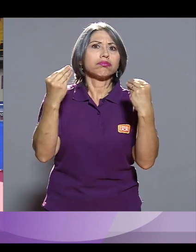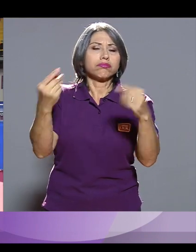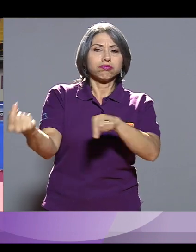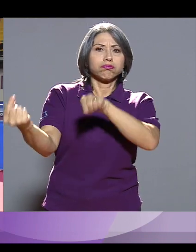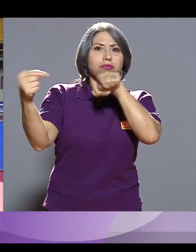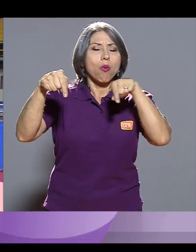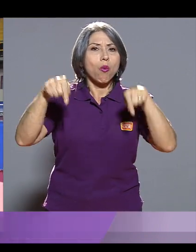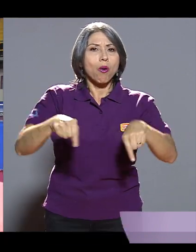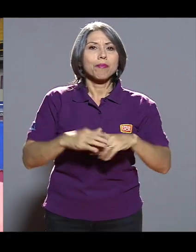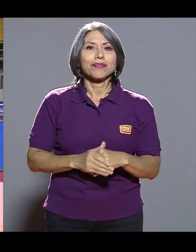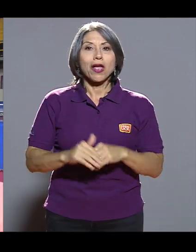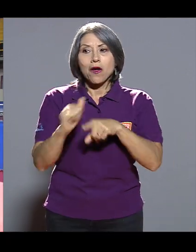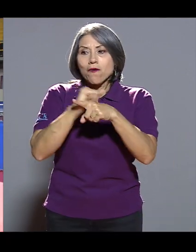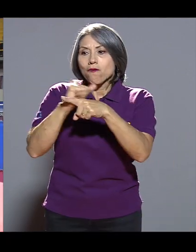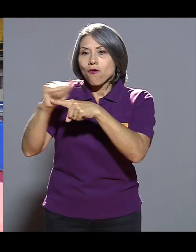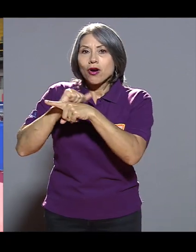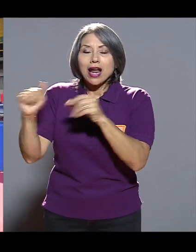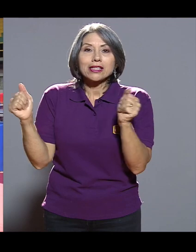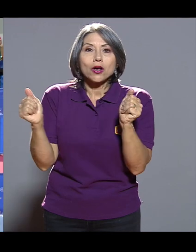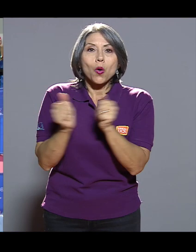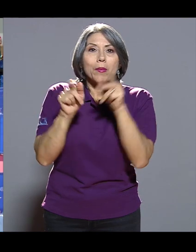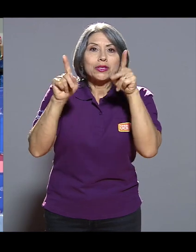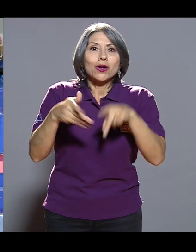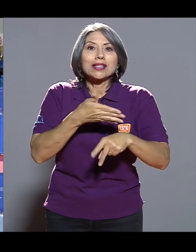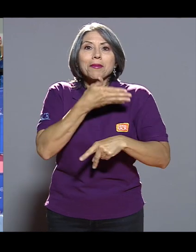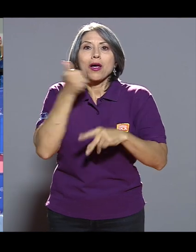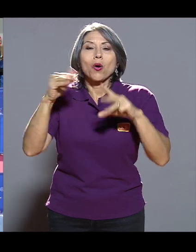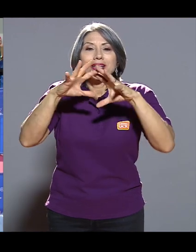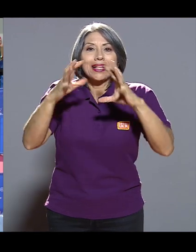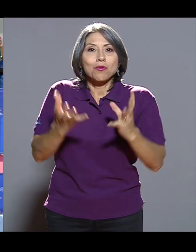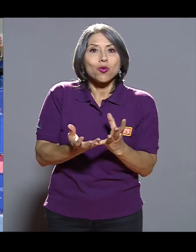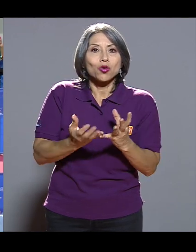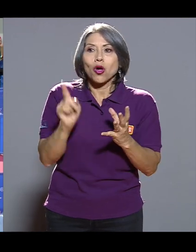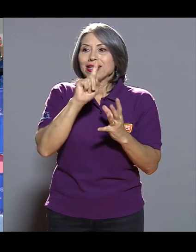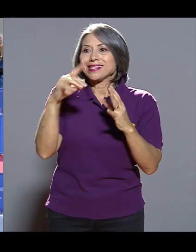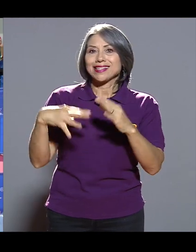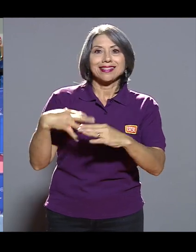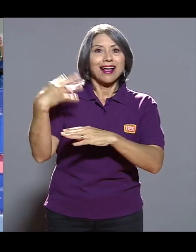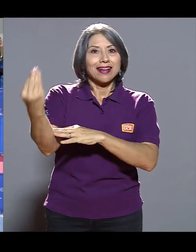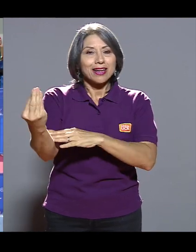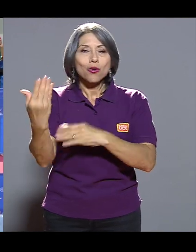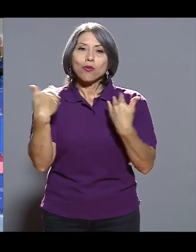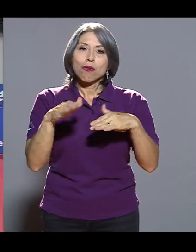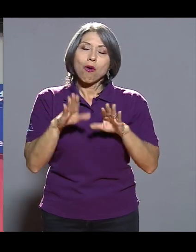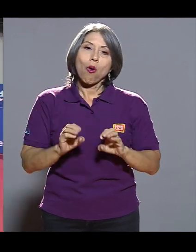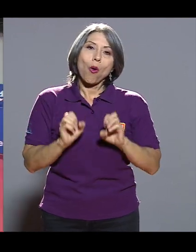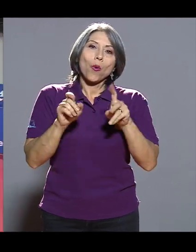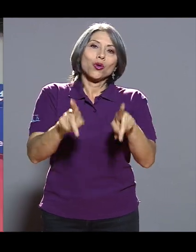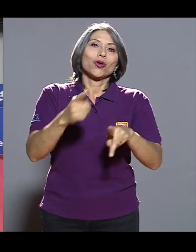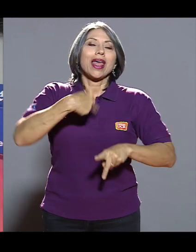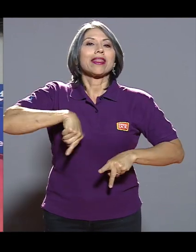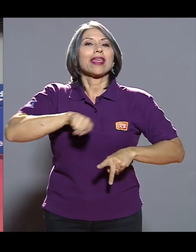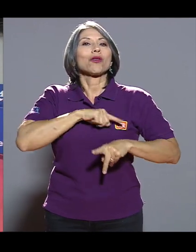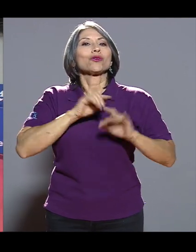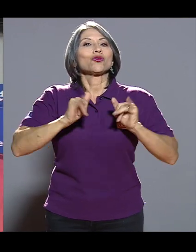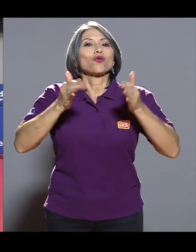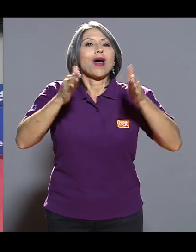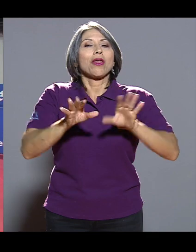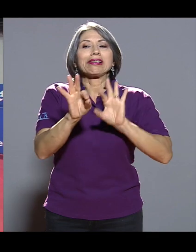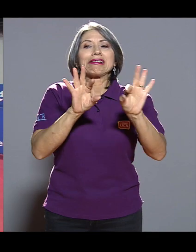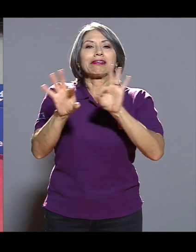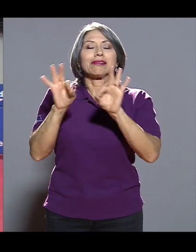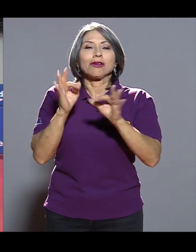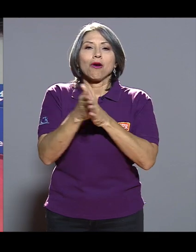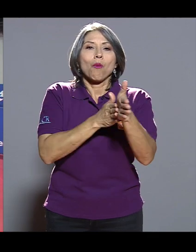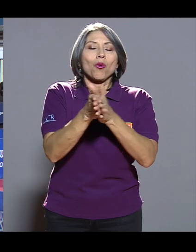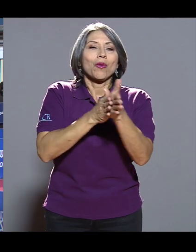clase. Foguearse con los mejores del mundo sin salir del país es una oportunidad que nuestros seleccionados aprovechan muchísimo cada